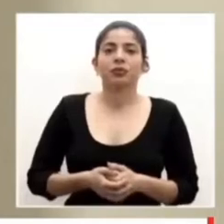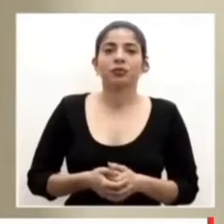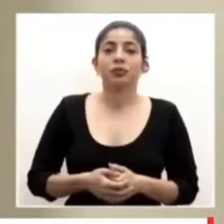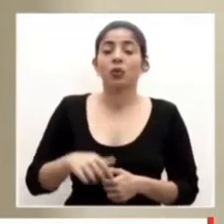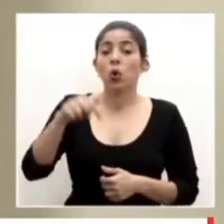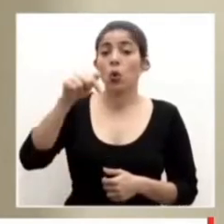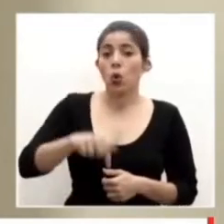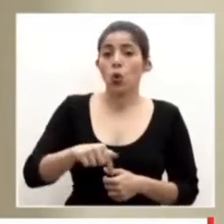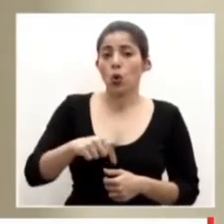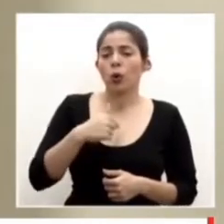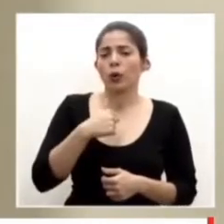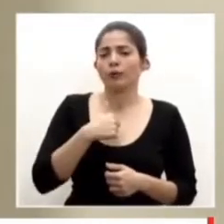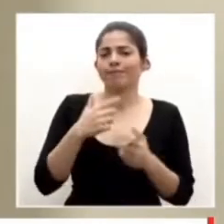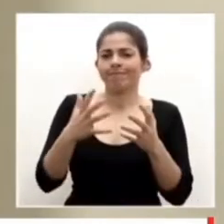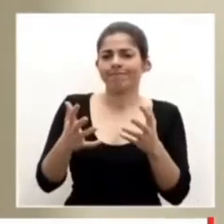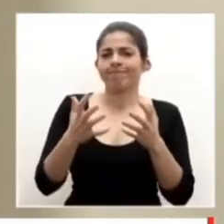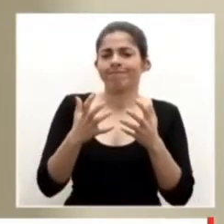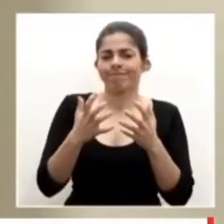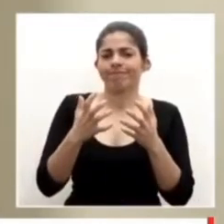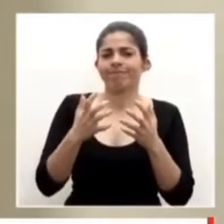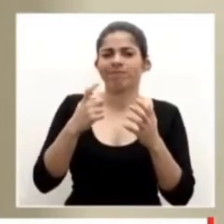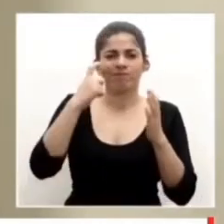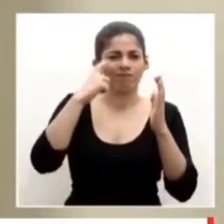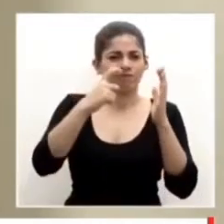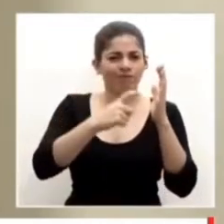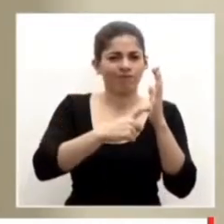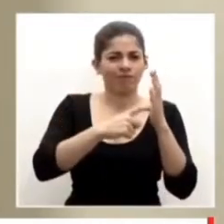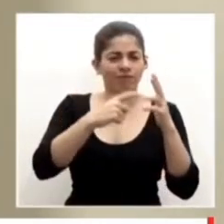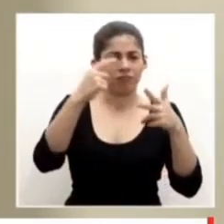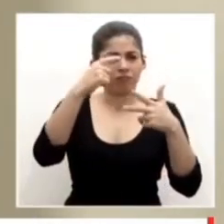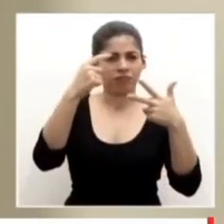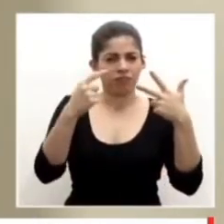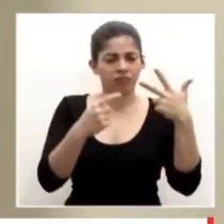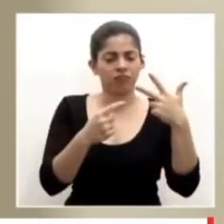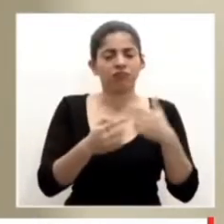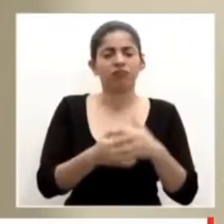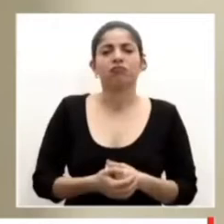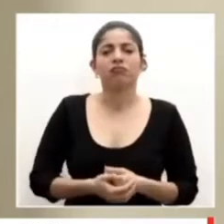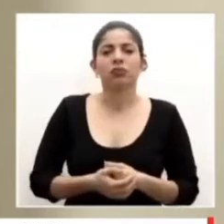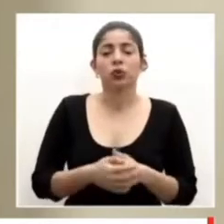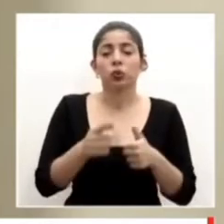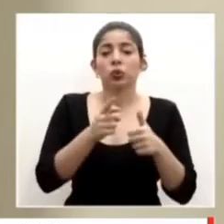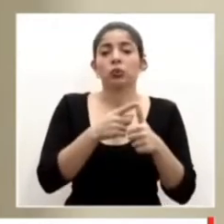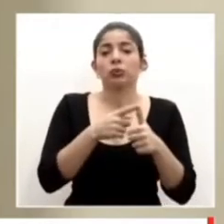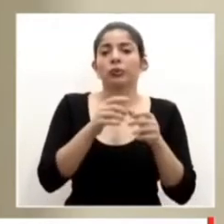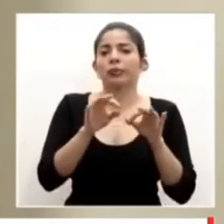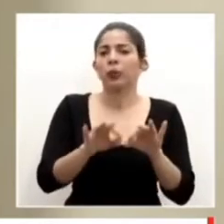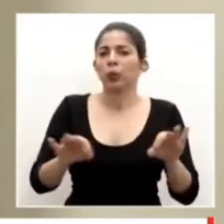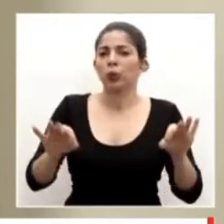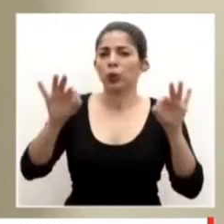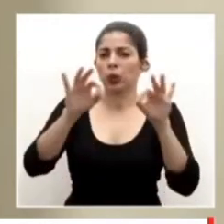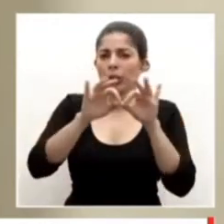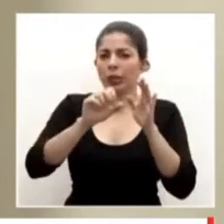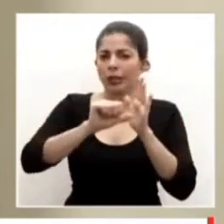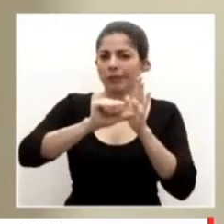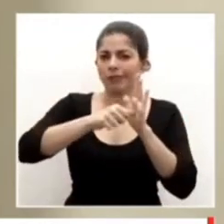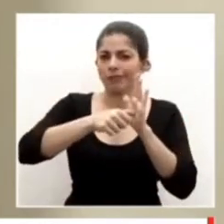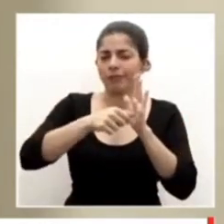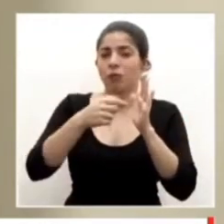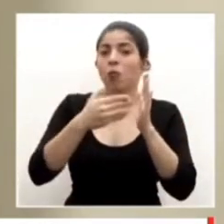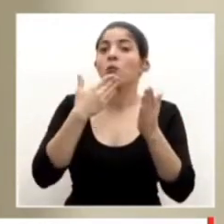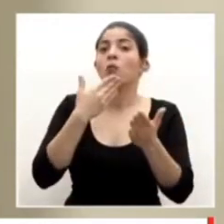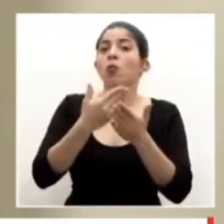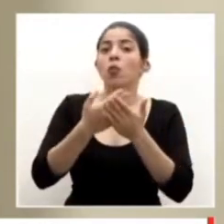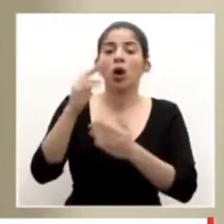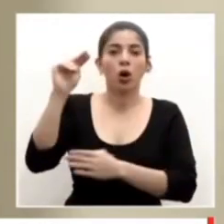Hoy quisiera resaltar varios puntos. Uno muy importante y que es una muy buena